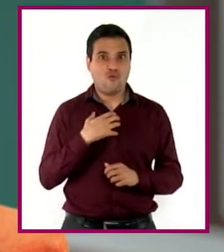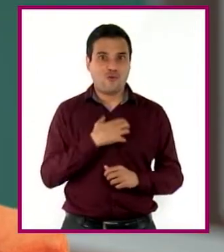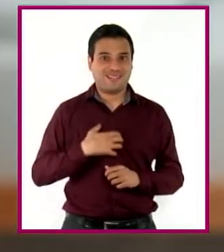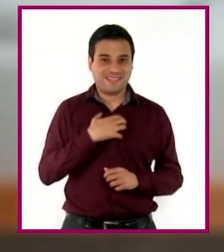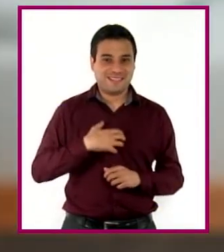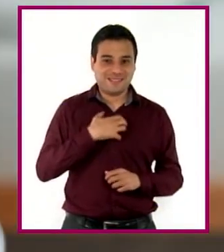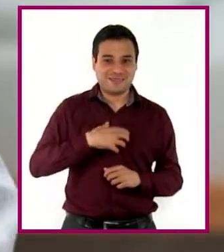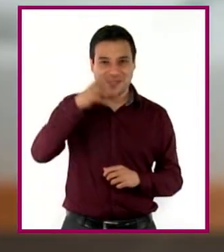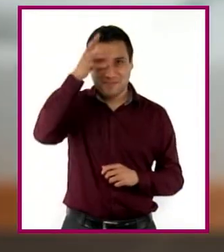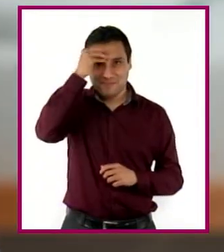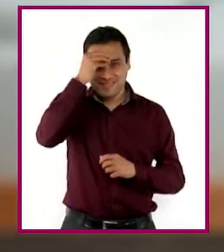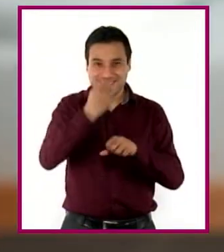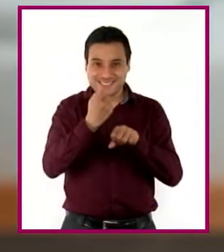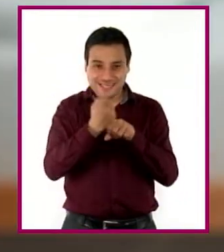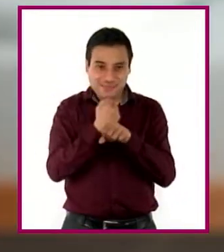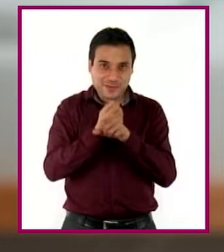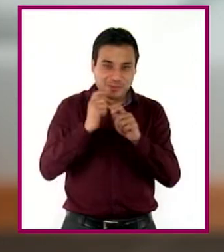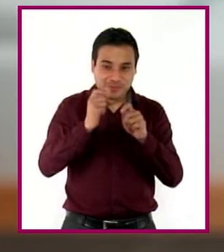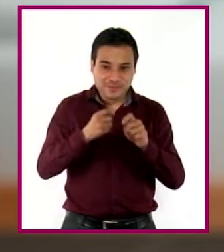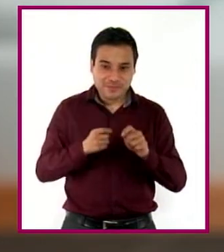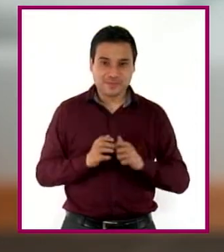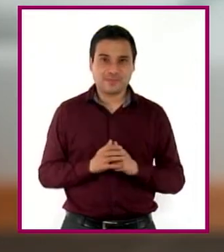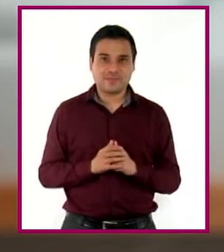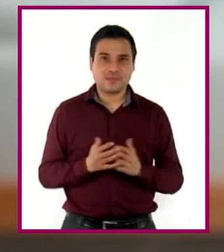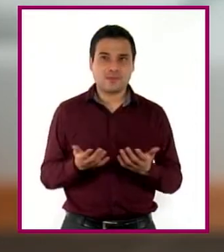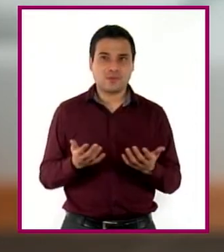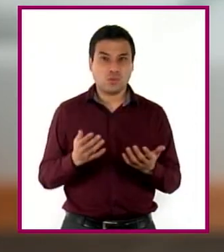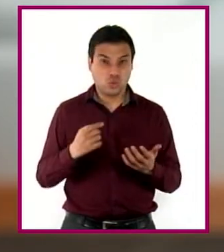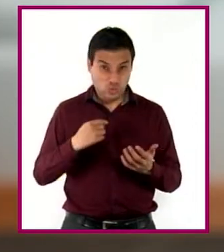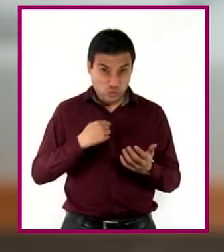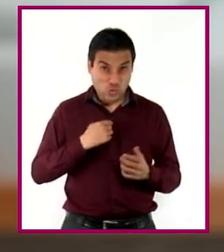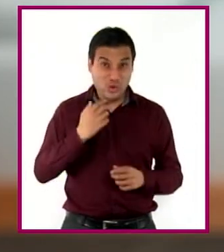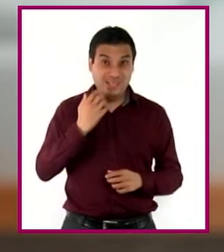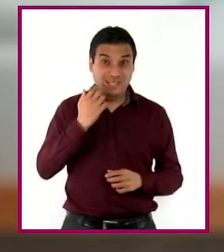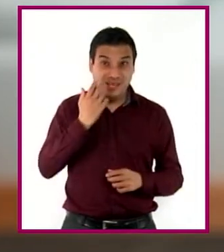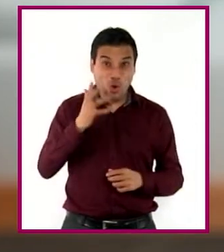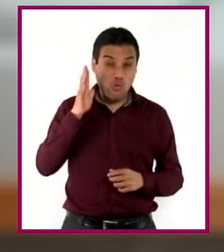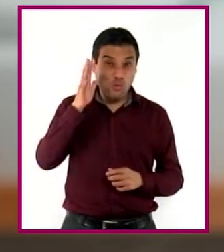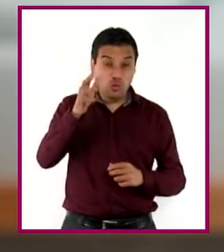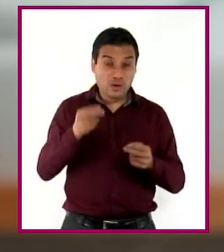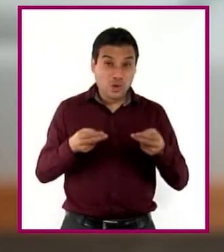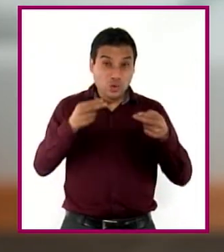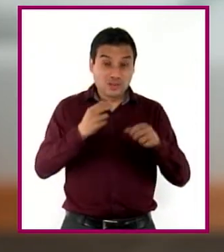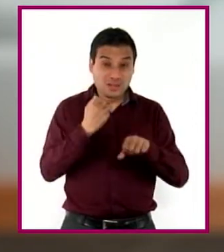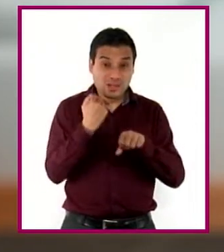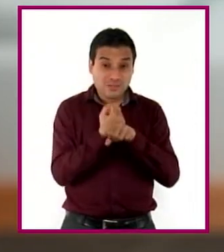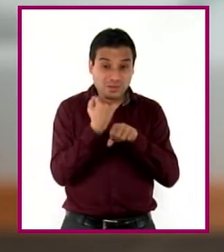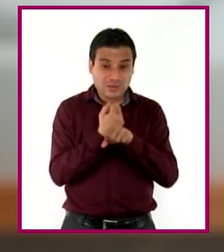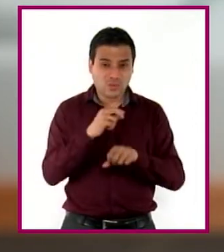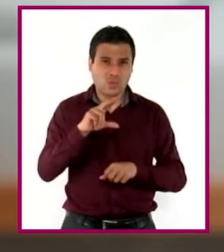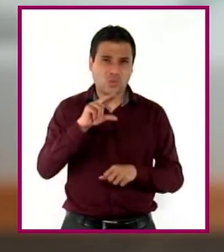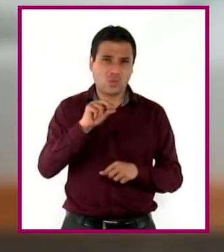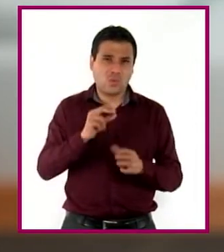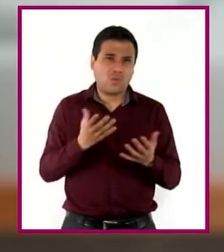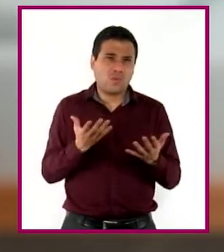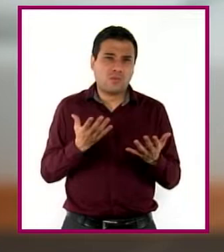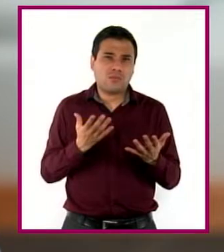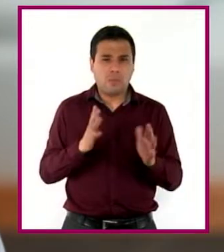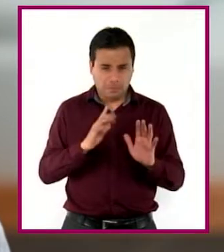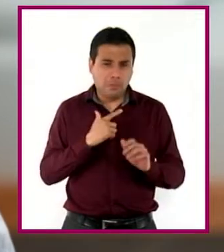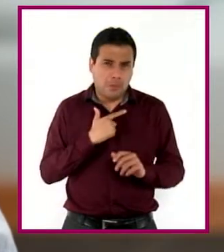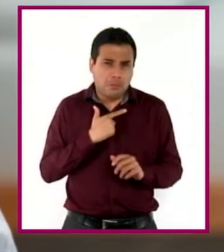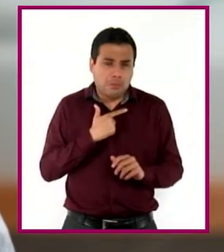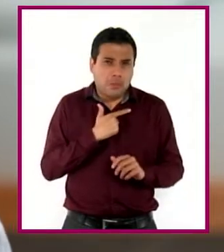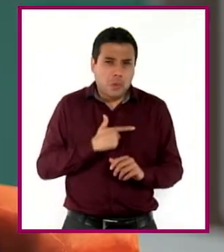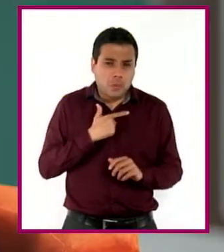a hacer zapatos. Ajá. Nunca ha sido mi sueño ser zapatero como él, pero la verdad es que no me disgusta. Trabajar en el